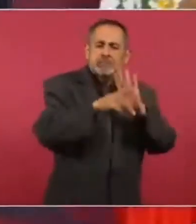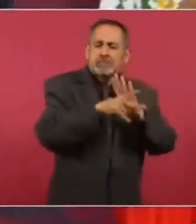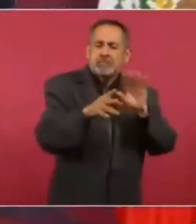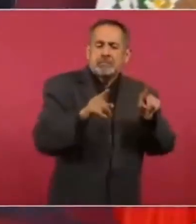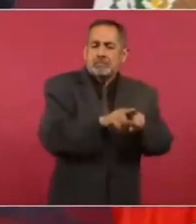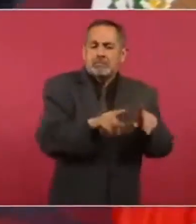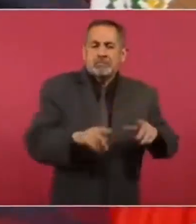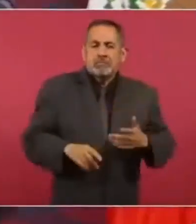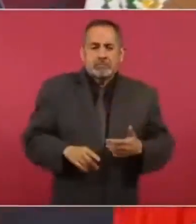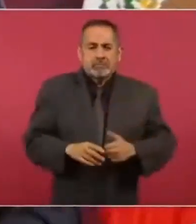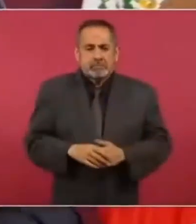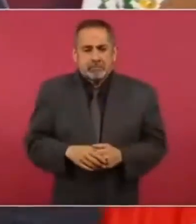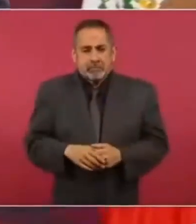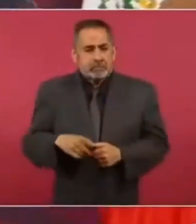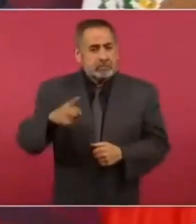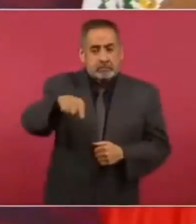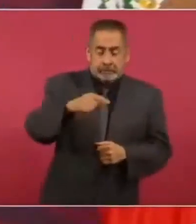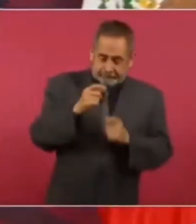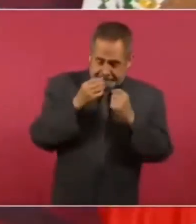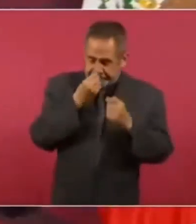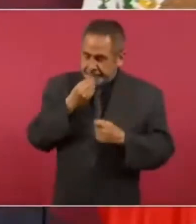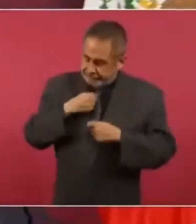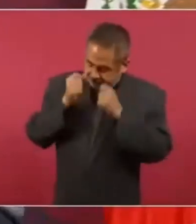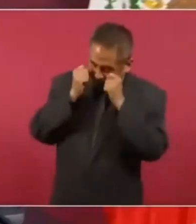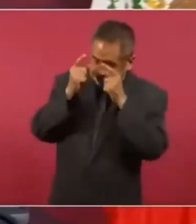Ustedes tienen que levantar a las 5 de la mañana.